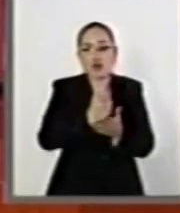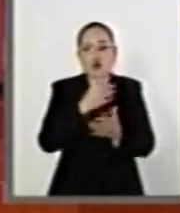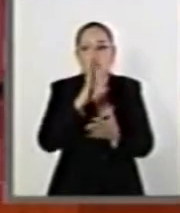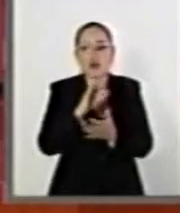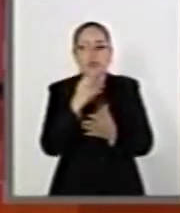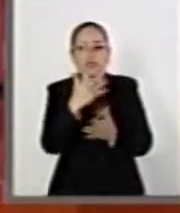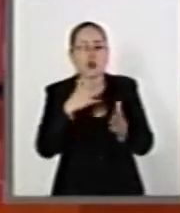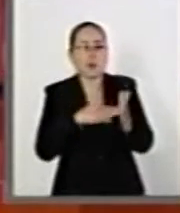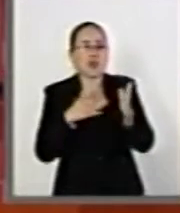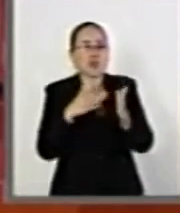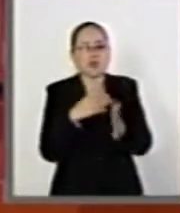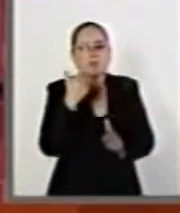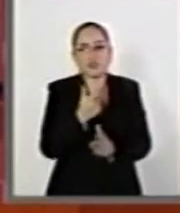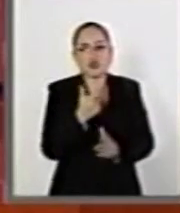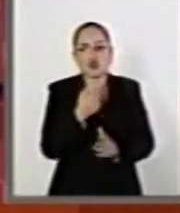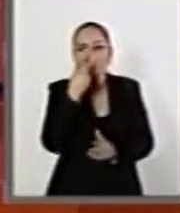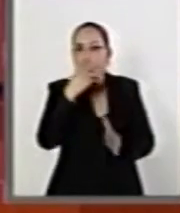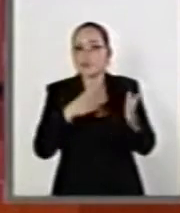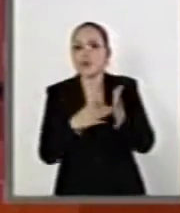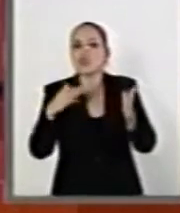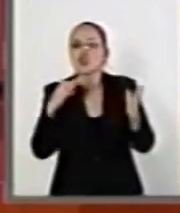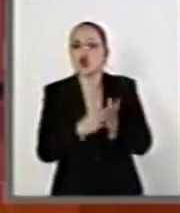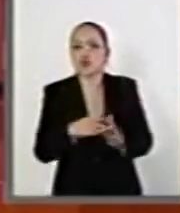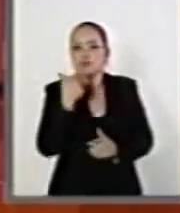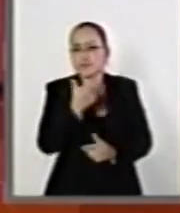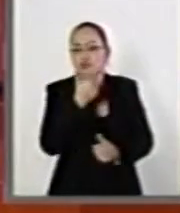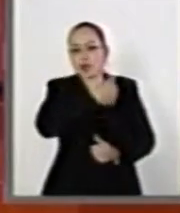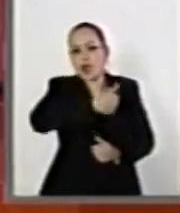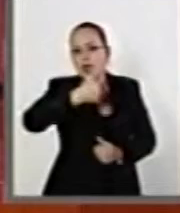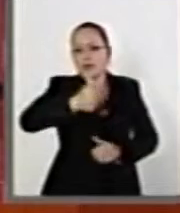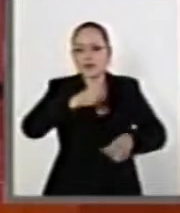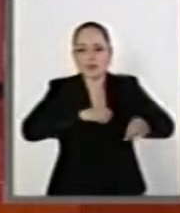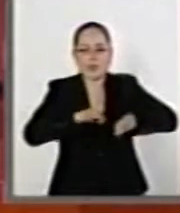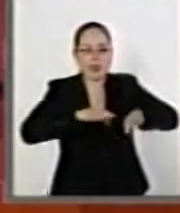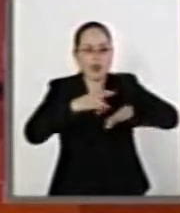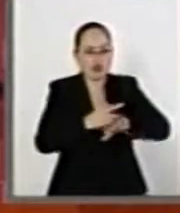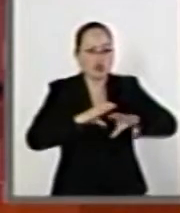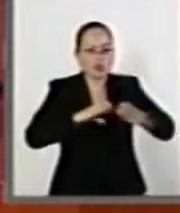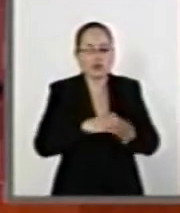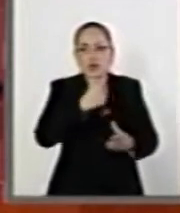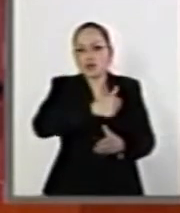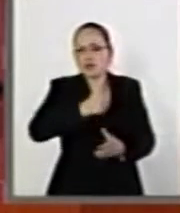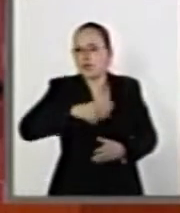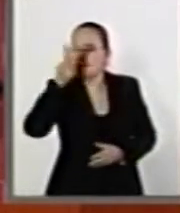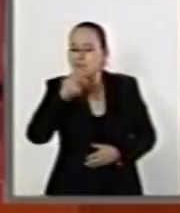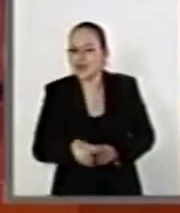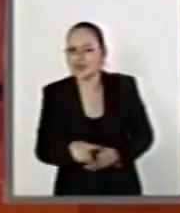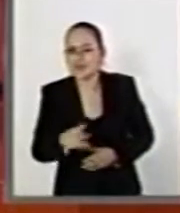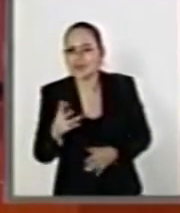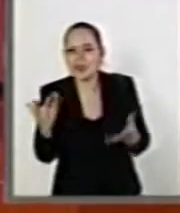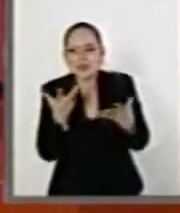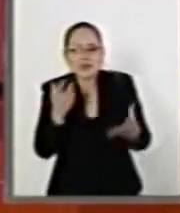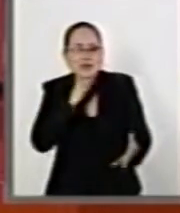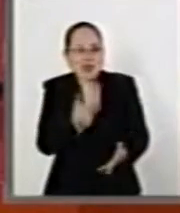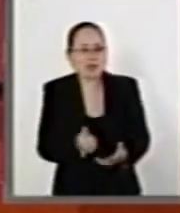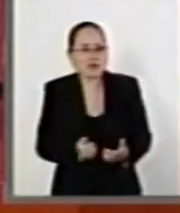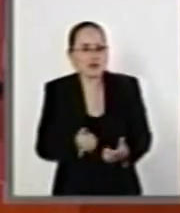millones de pesos por empleados, pues que prácticamente no hacen nada.